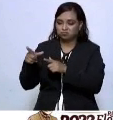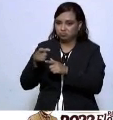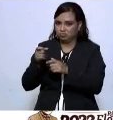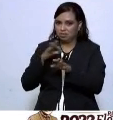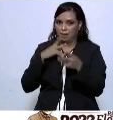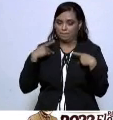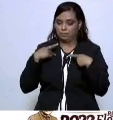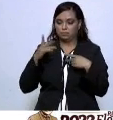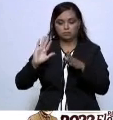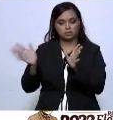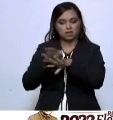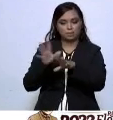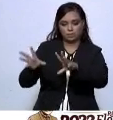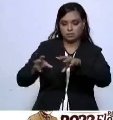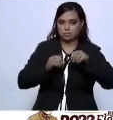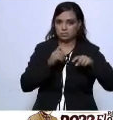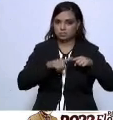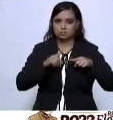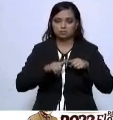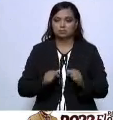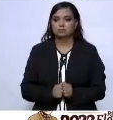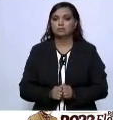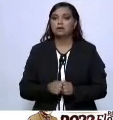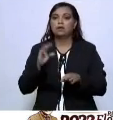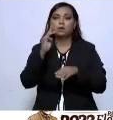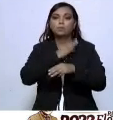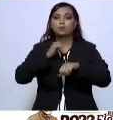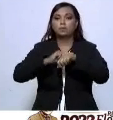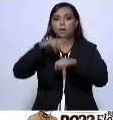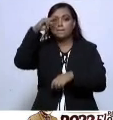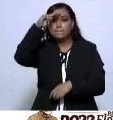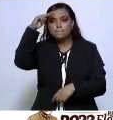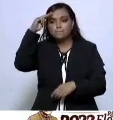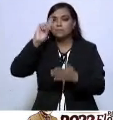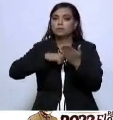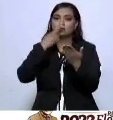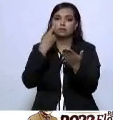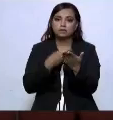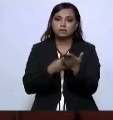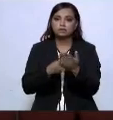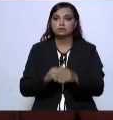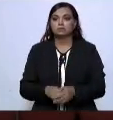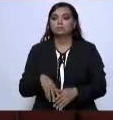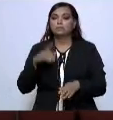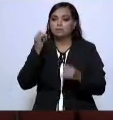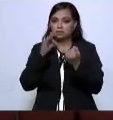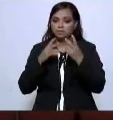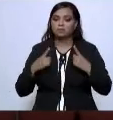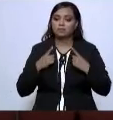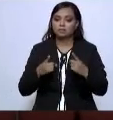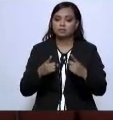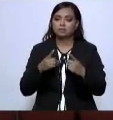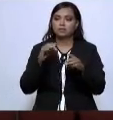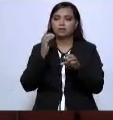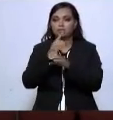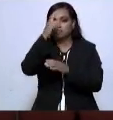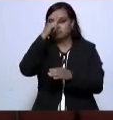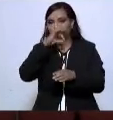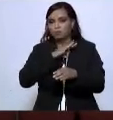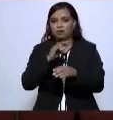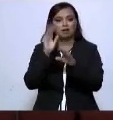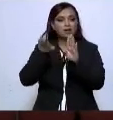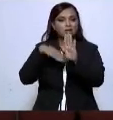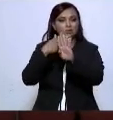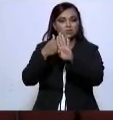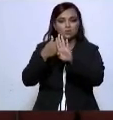Nuevo Laredo y Reynosa. También para brindar herramientas para la prevención de adicciones en las escuelas